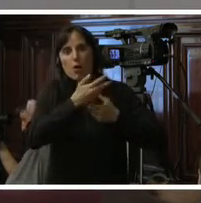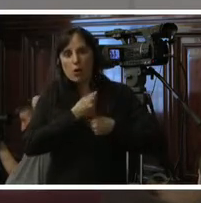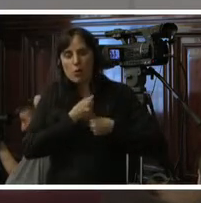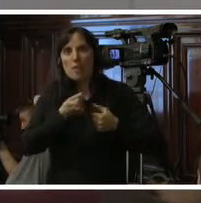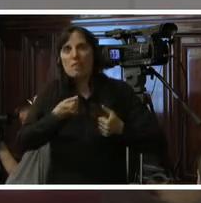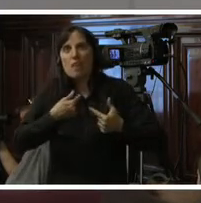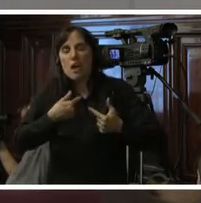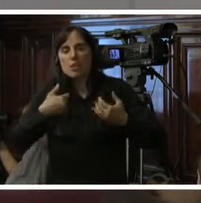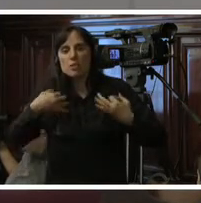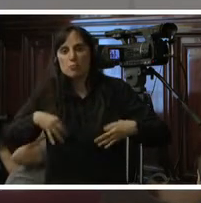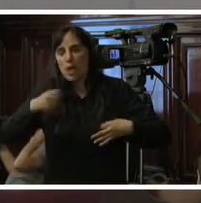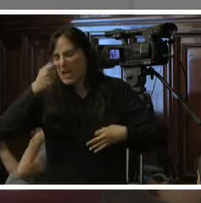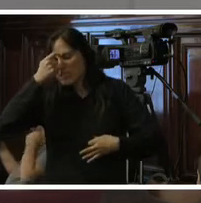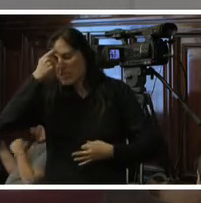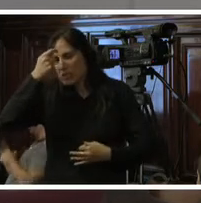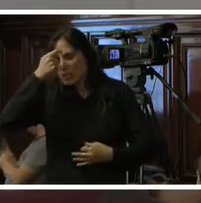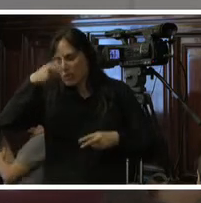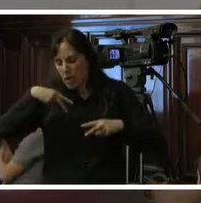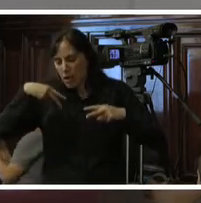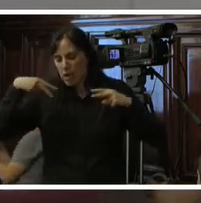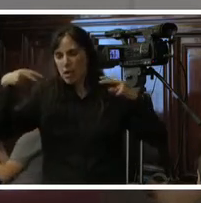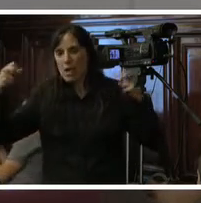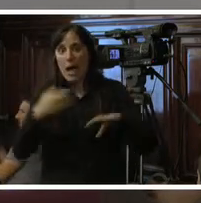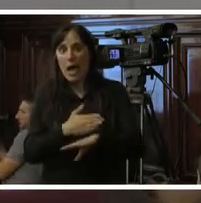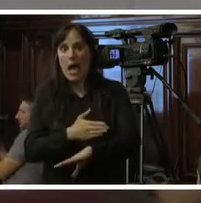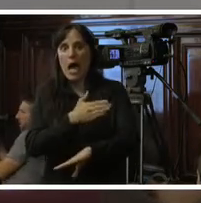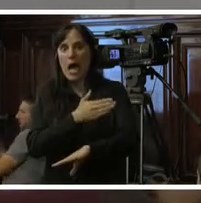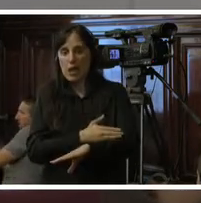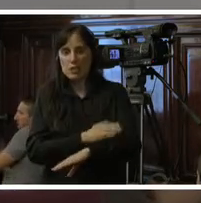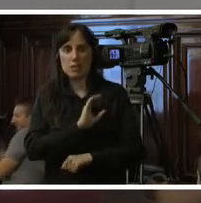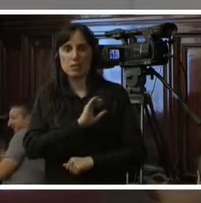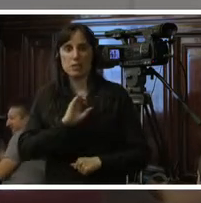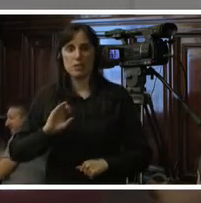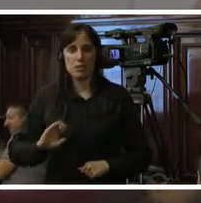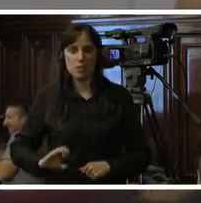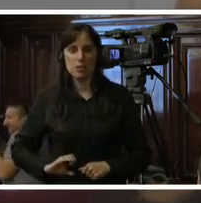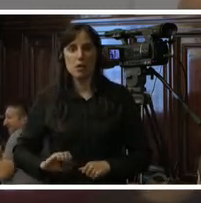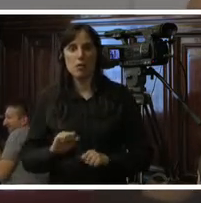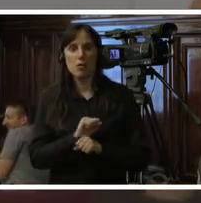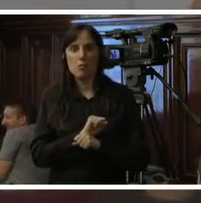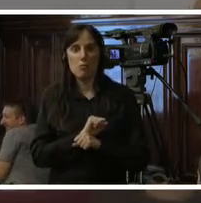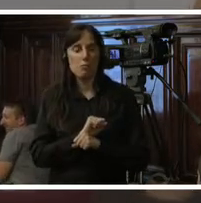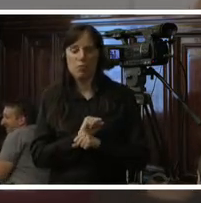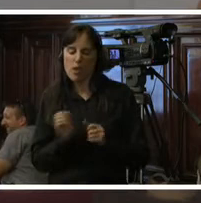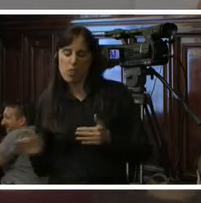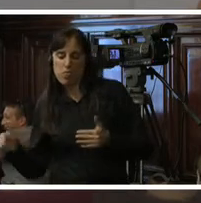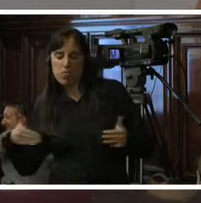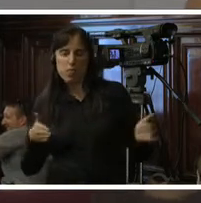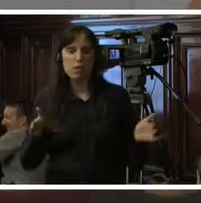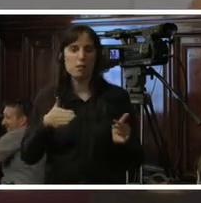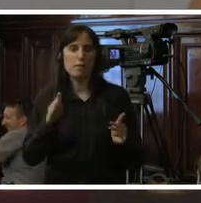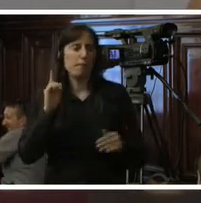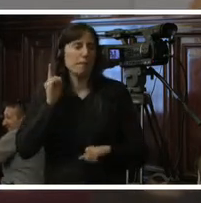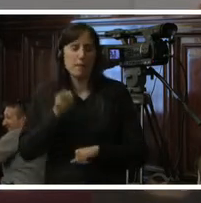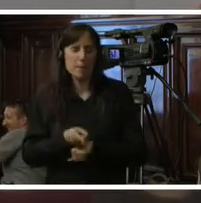certeza científica antes de que los estados se vayan por la tangente tomando una